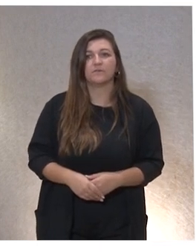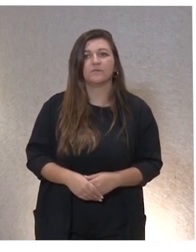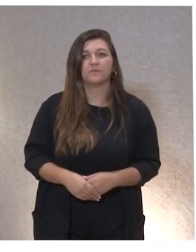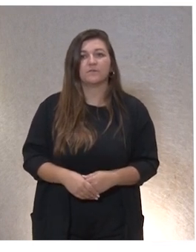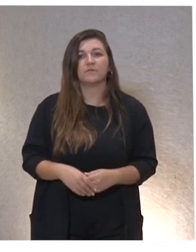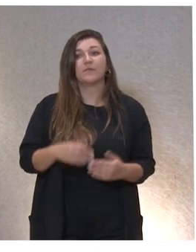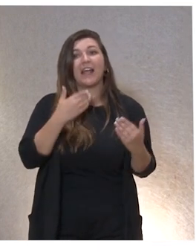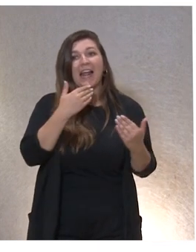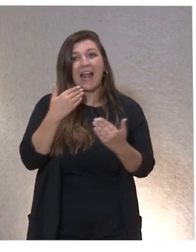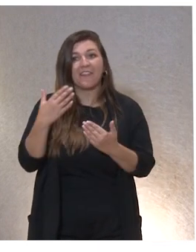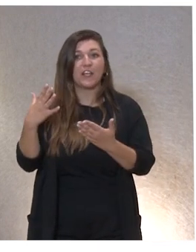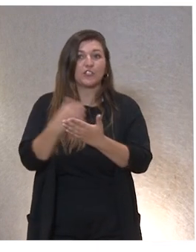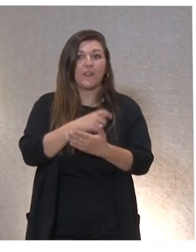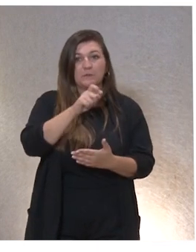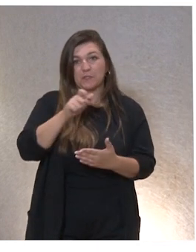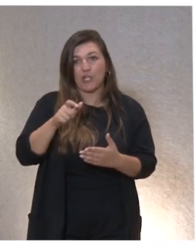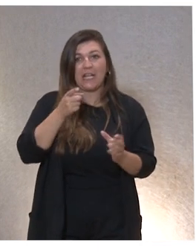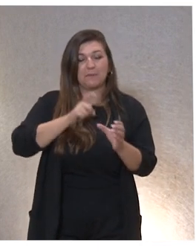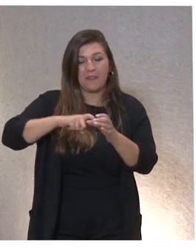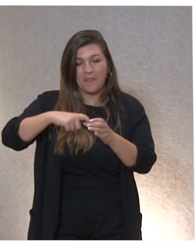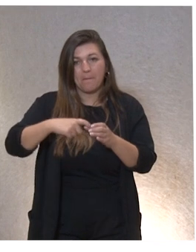Quería dar las gracias a todas las personas que participaron.